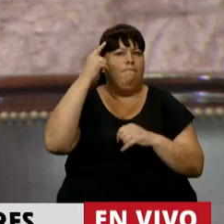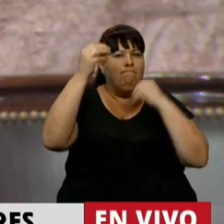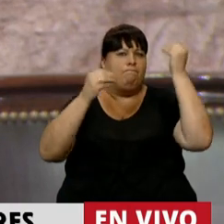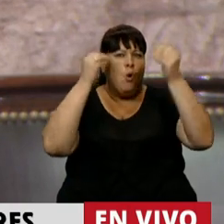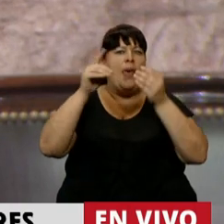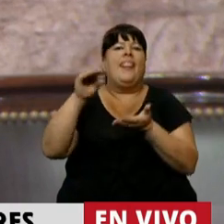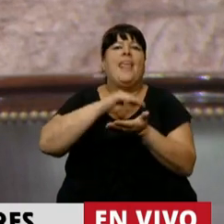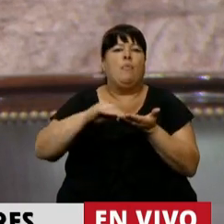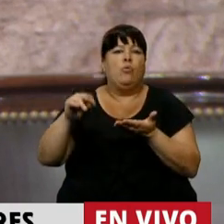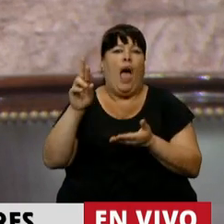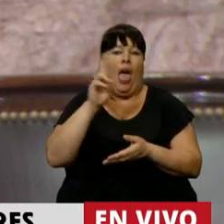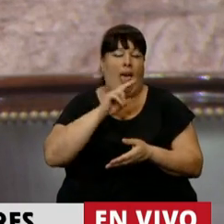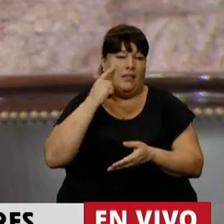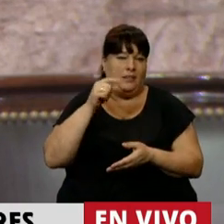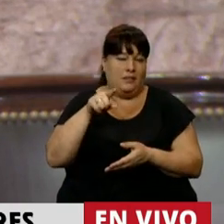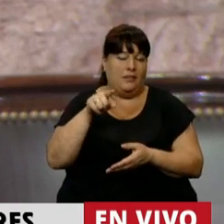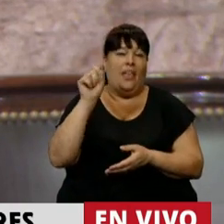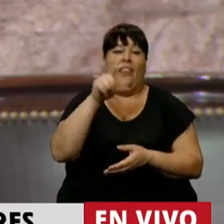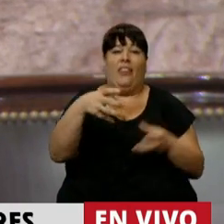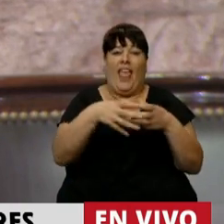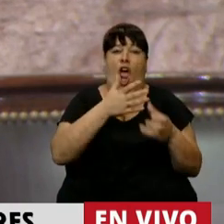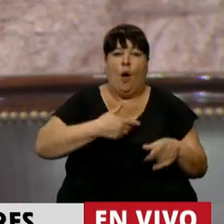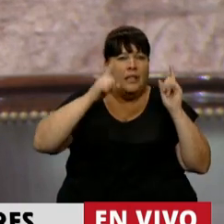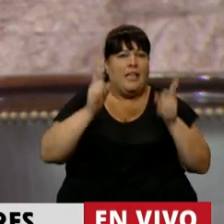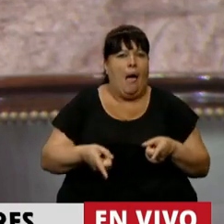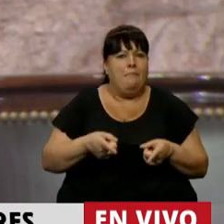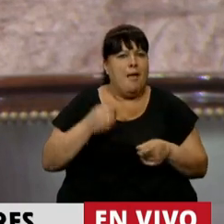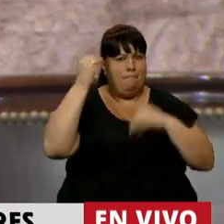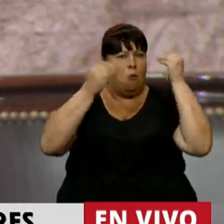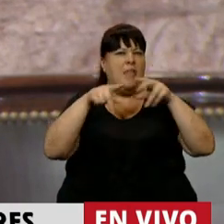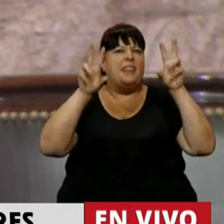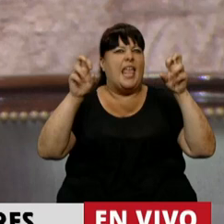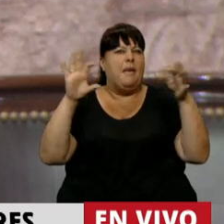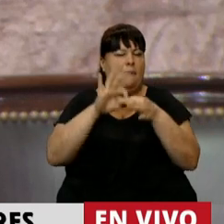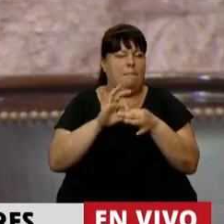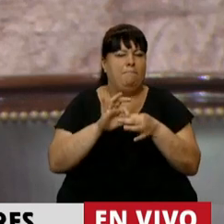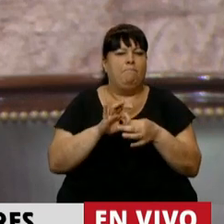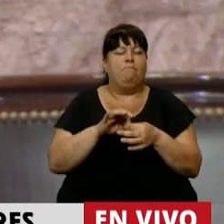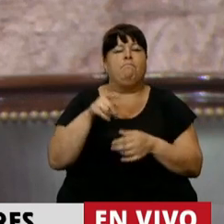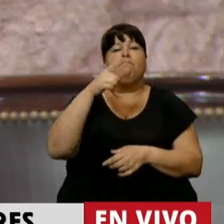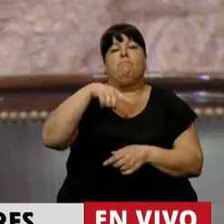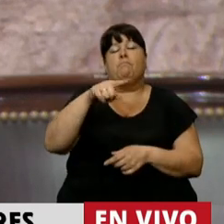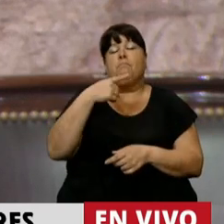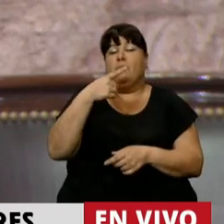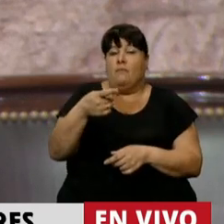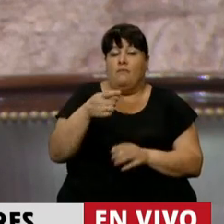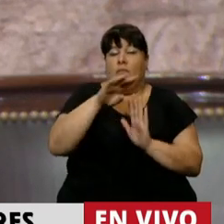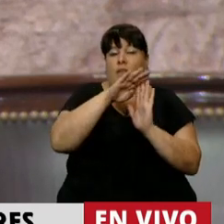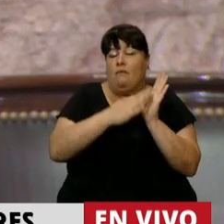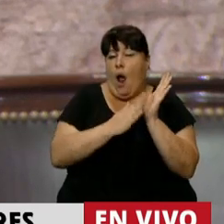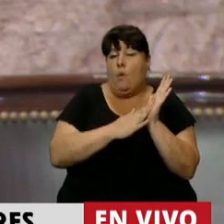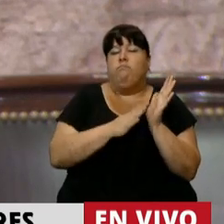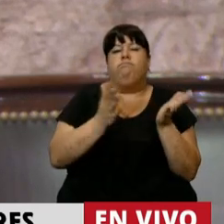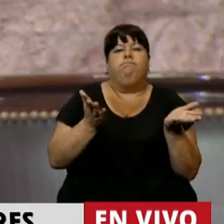preocupación diputadas y diputados del oficialismo. Los argumentos, Presidente, mire,